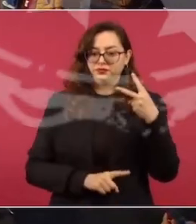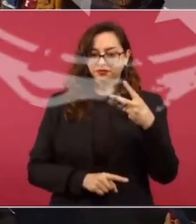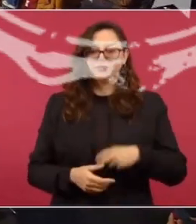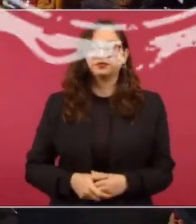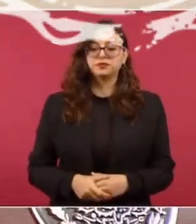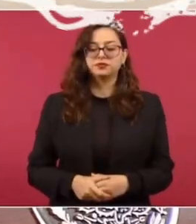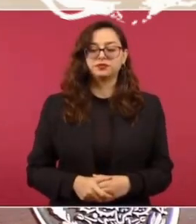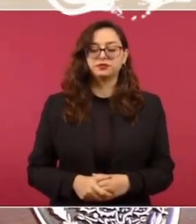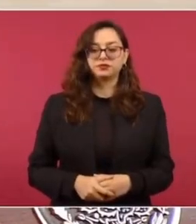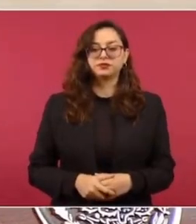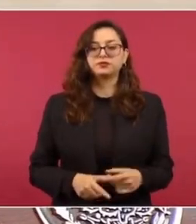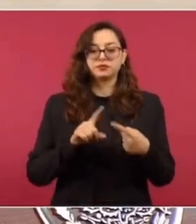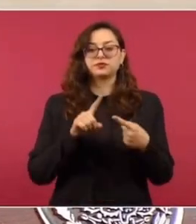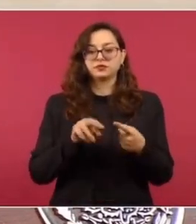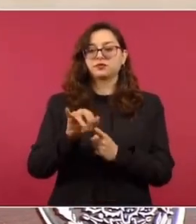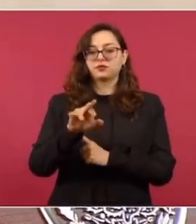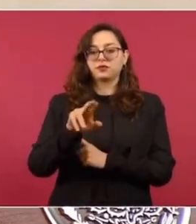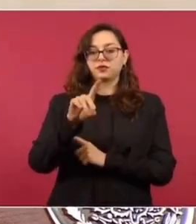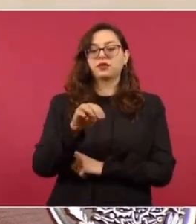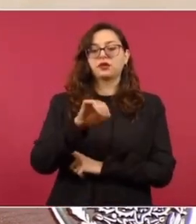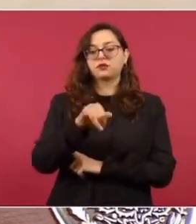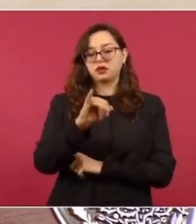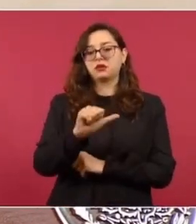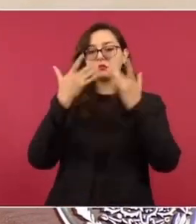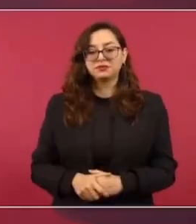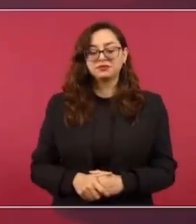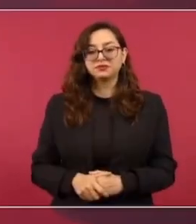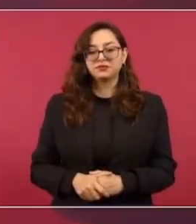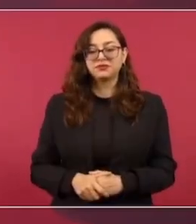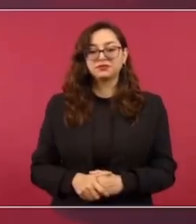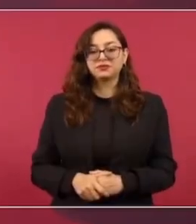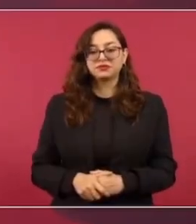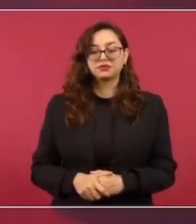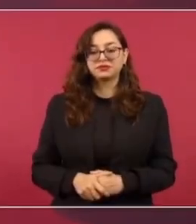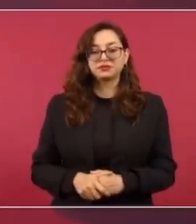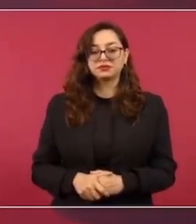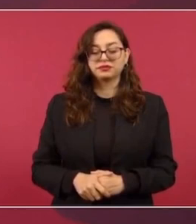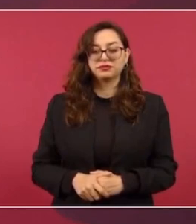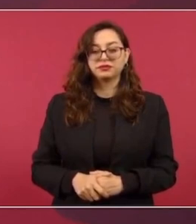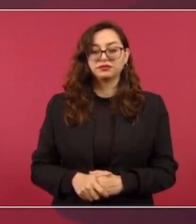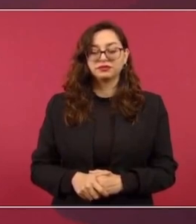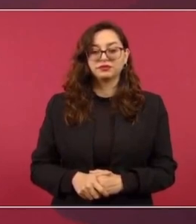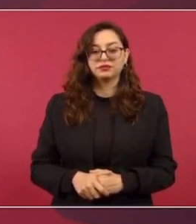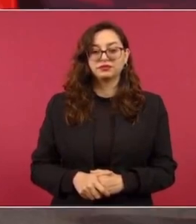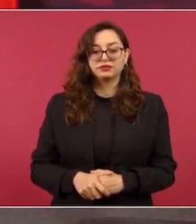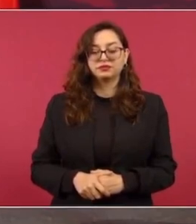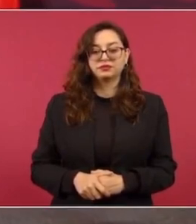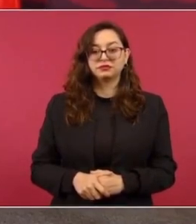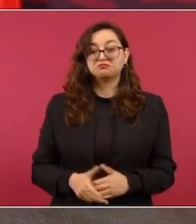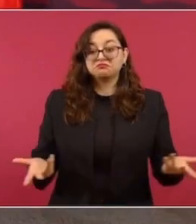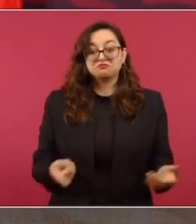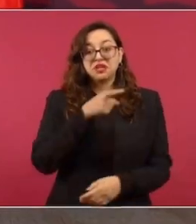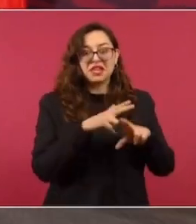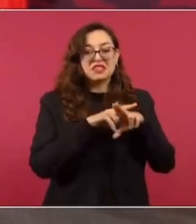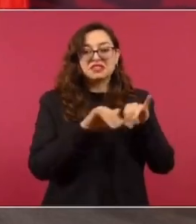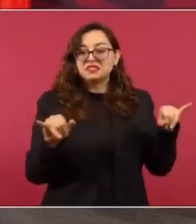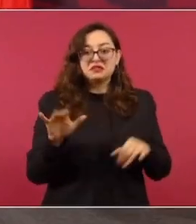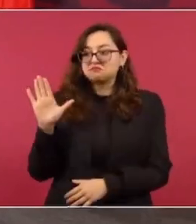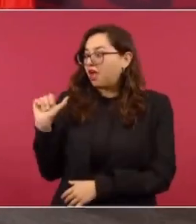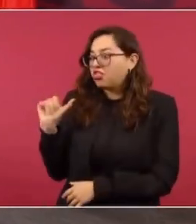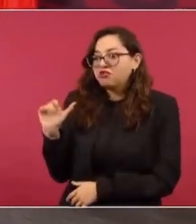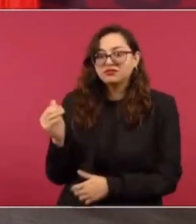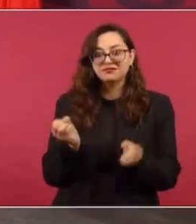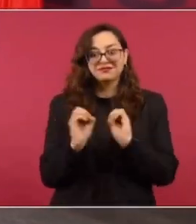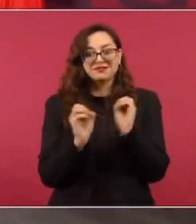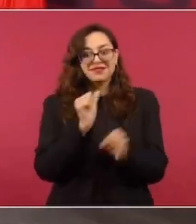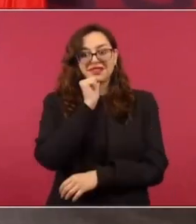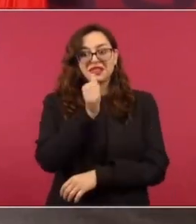Se fue Ricardo Mejía, ahora sí que no me dio ni el adiós, nomás me mandó